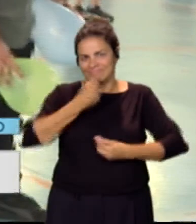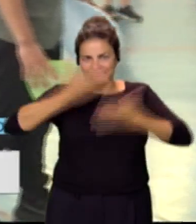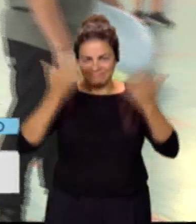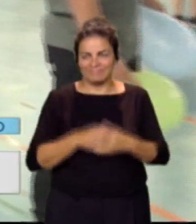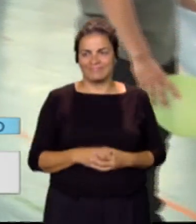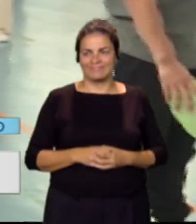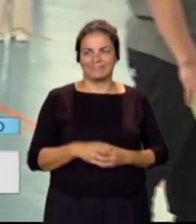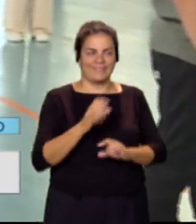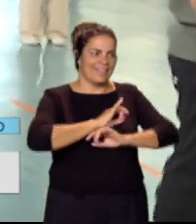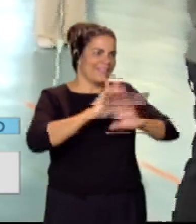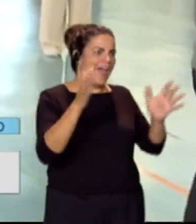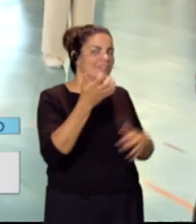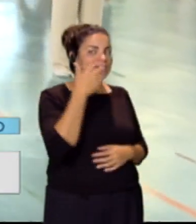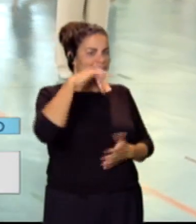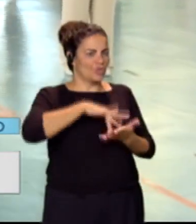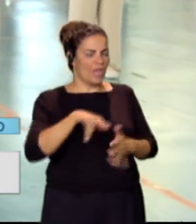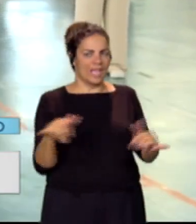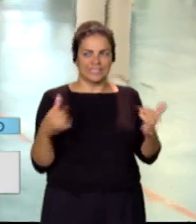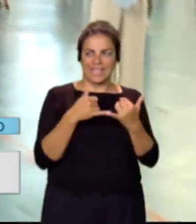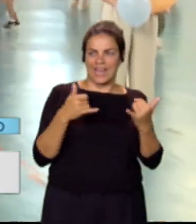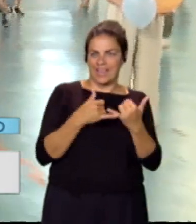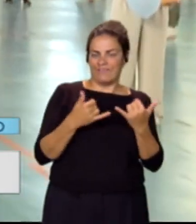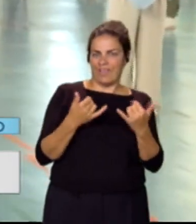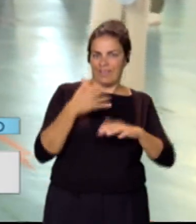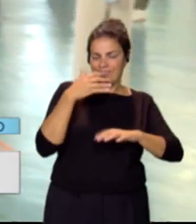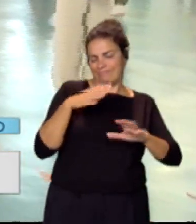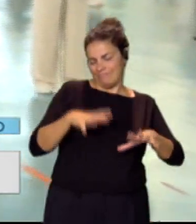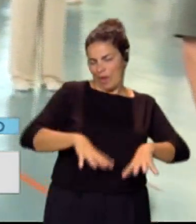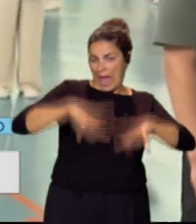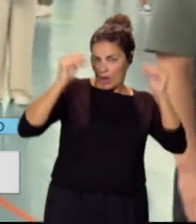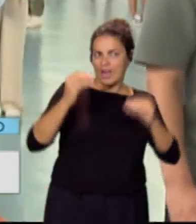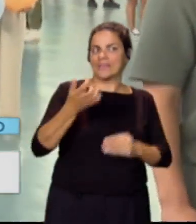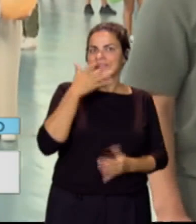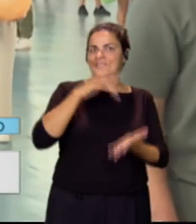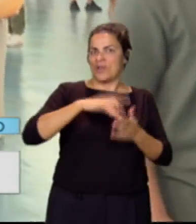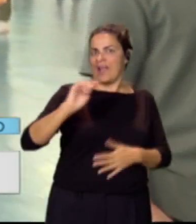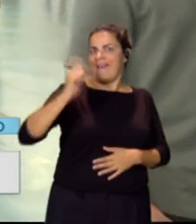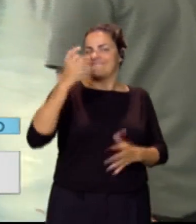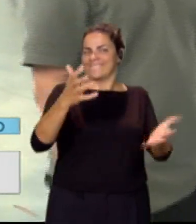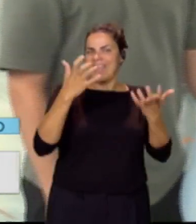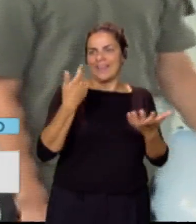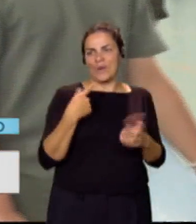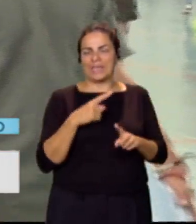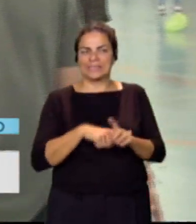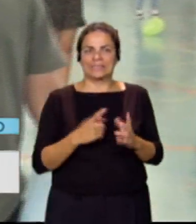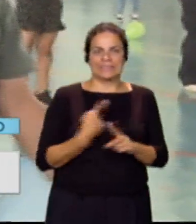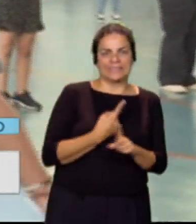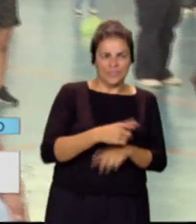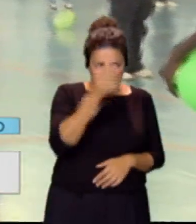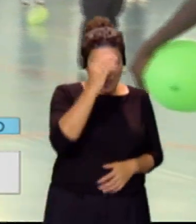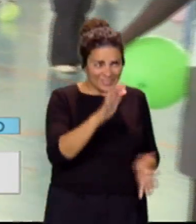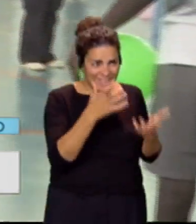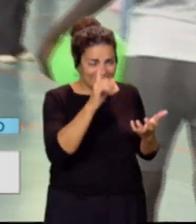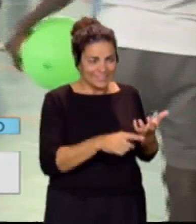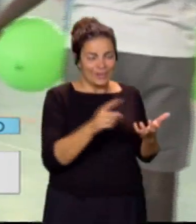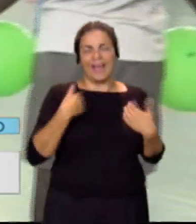nos lleva hasta aquí, hasta la isla de Tenerife, hasta la zona de Arón. Han sido unos minutos de mucha tensión, muchos nervios. ¿Tú qué querés, Clary, que lo conseguirán o no? Ay, mío, yo espero que así